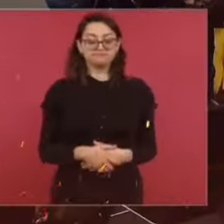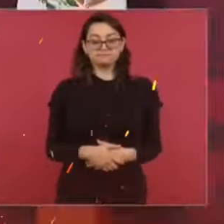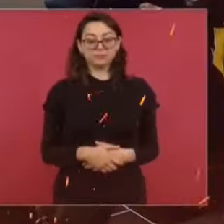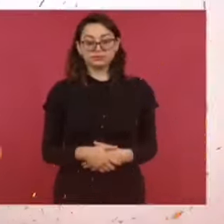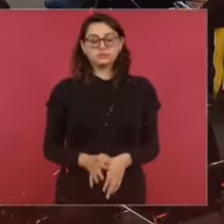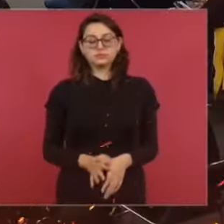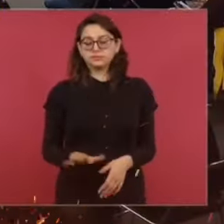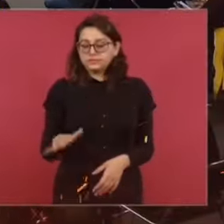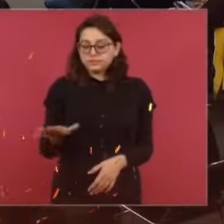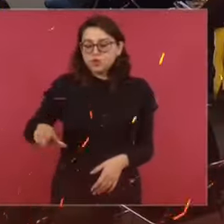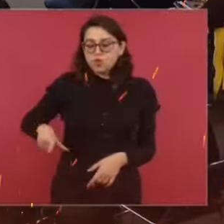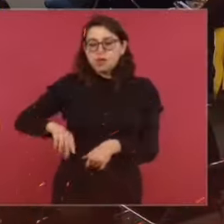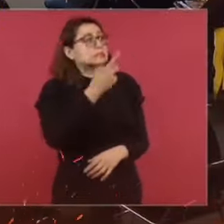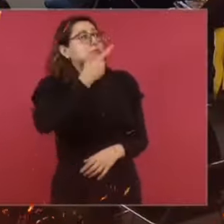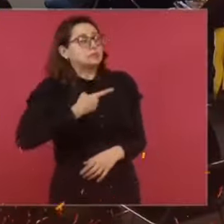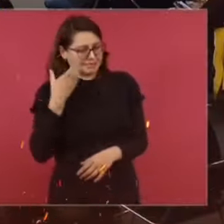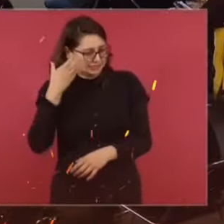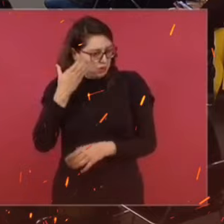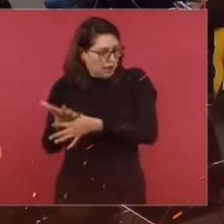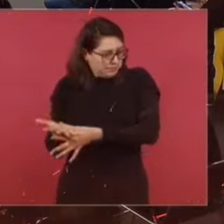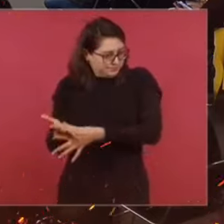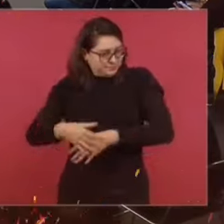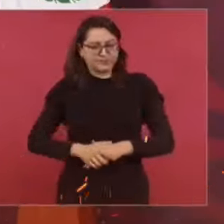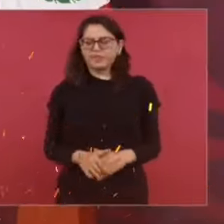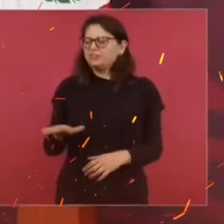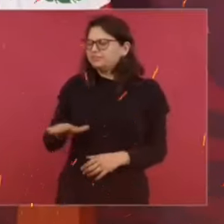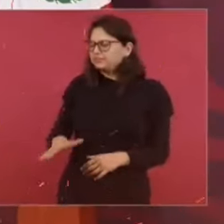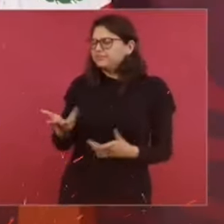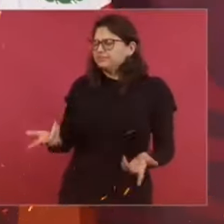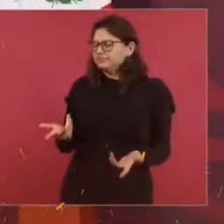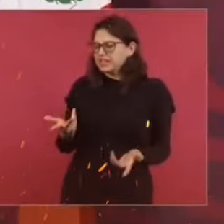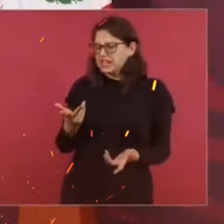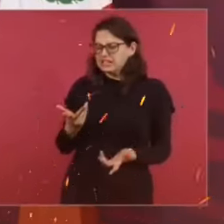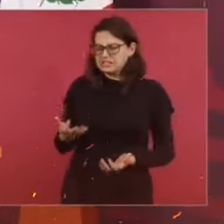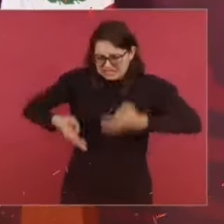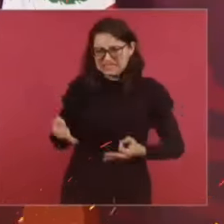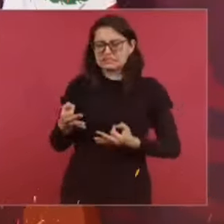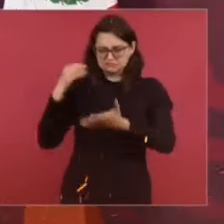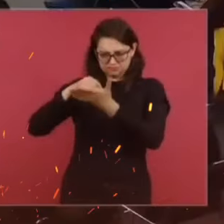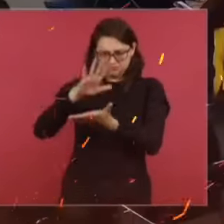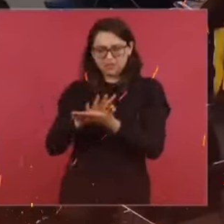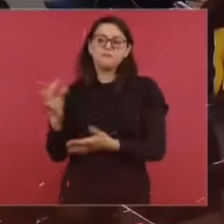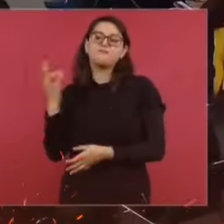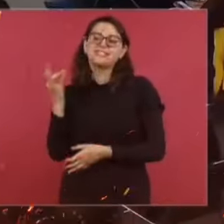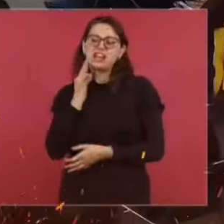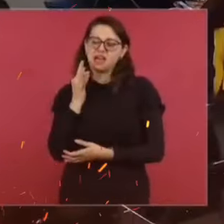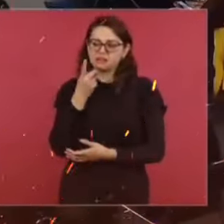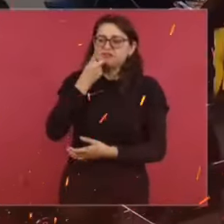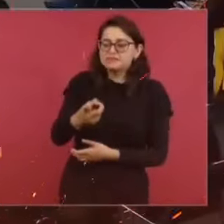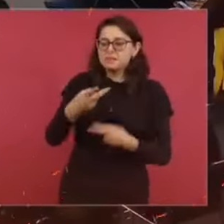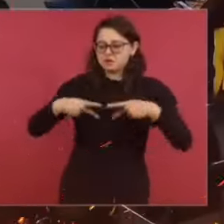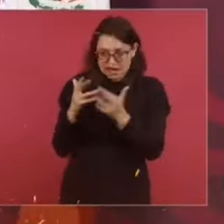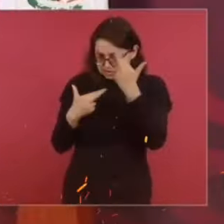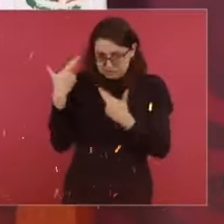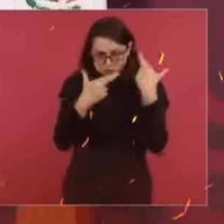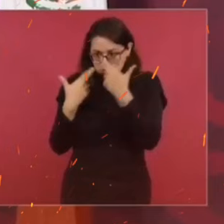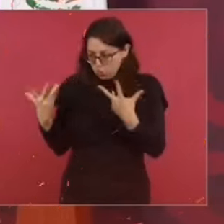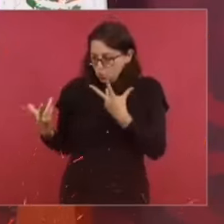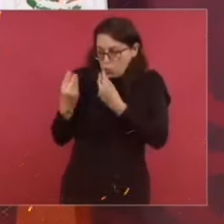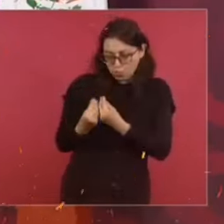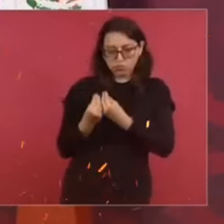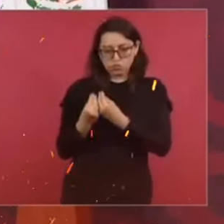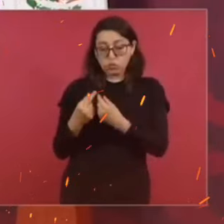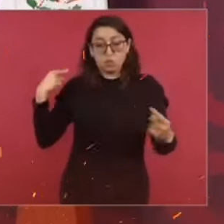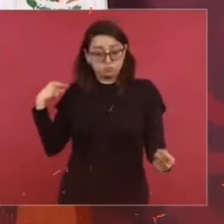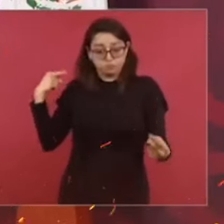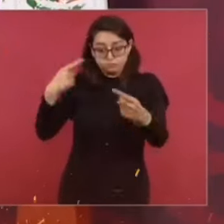después. Evelyn, ¿por qué no nos aclaras sobre los datos de fallecidos y desaparecidos? Hasta el